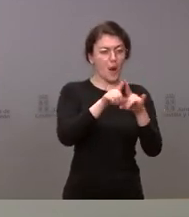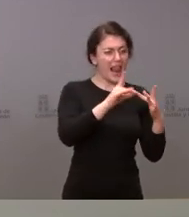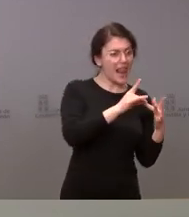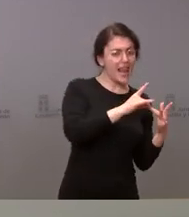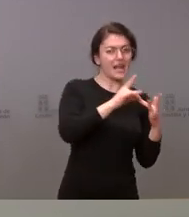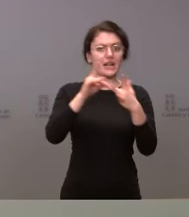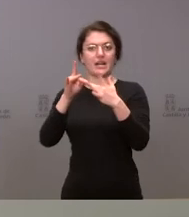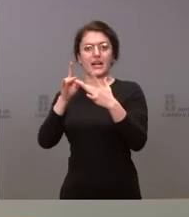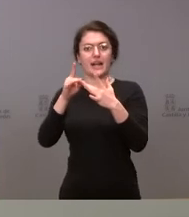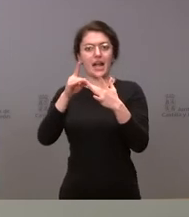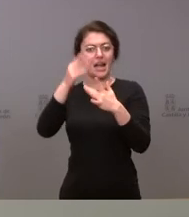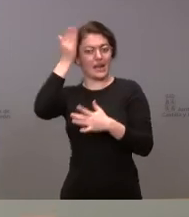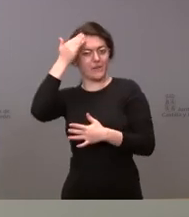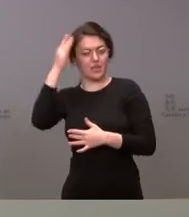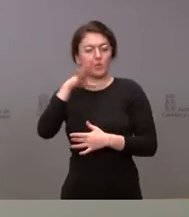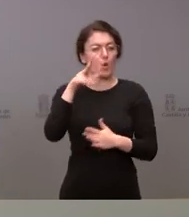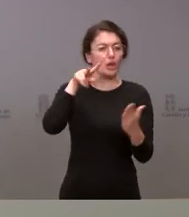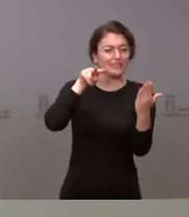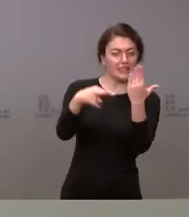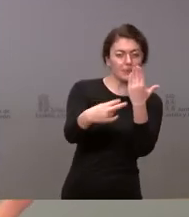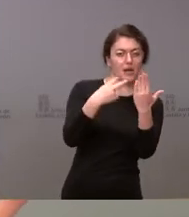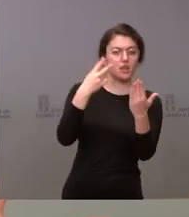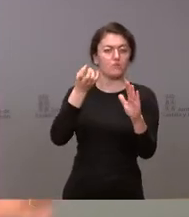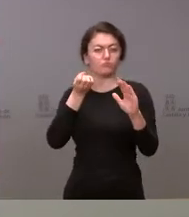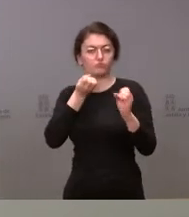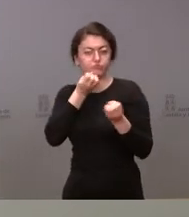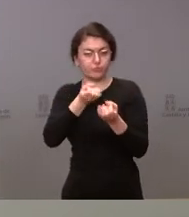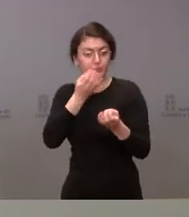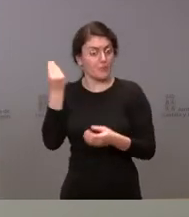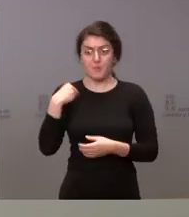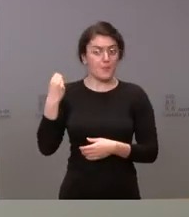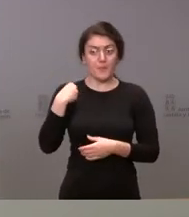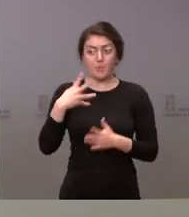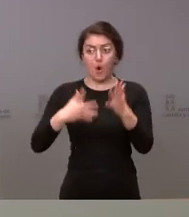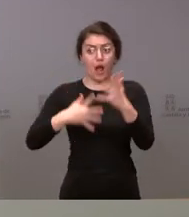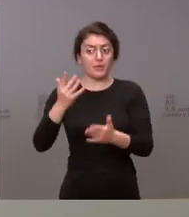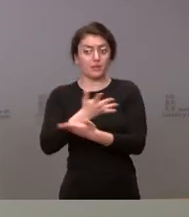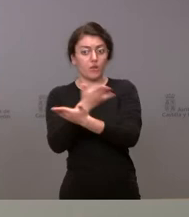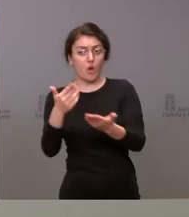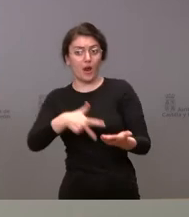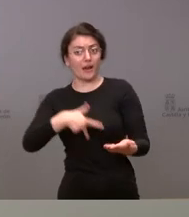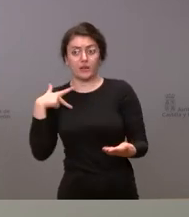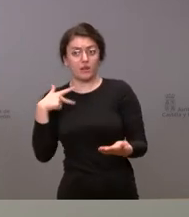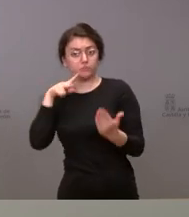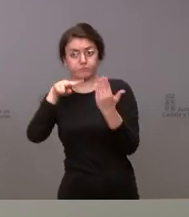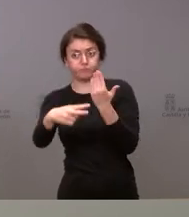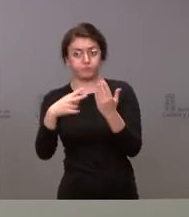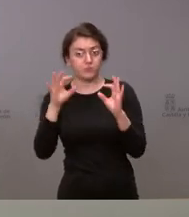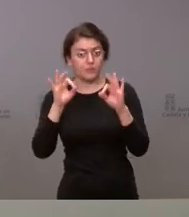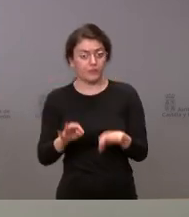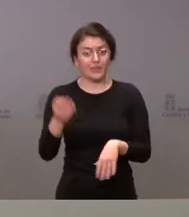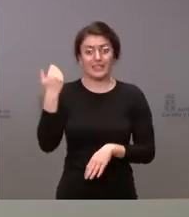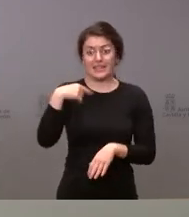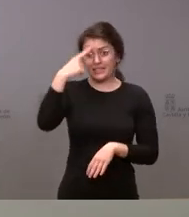todo lo que es la transparencia la información de datos como lesen el conjunto de la administración pública. Saben ustedes que ya teníamos hace tiempo un 10 por parte